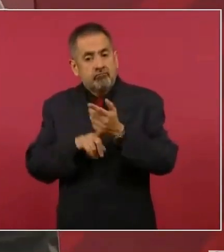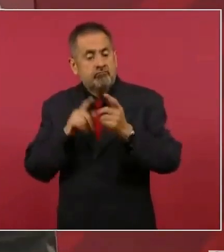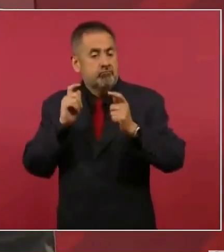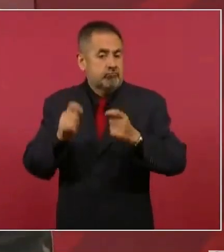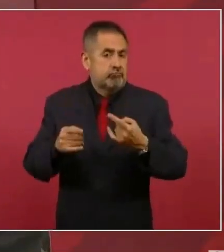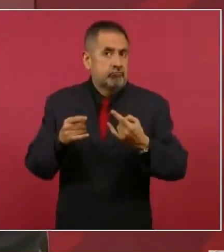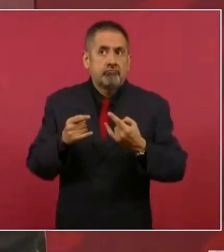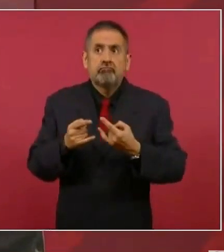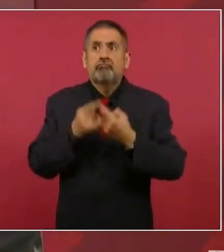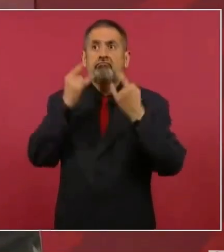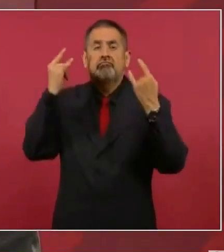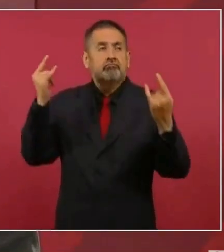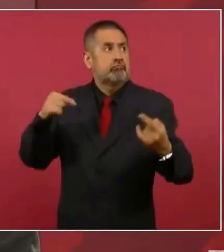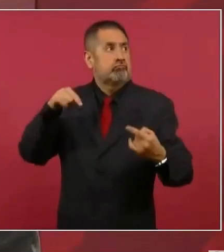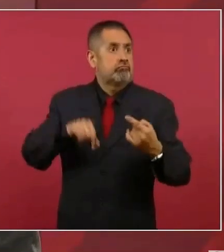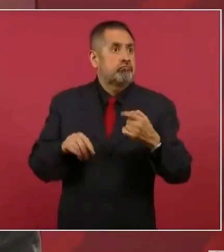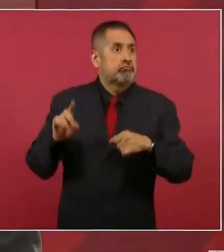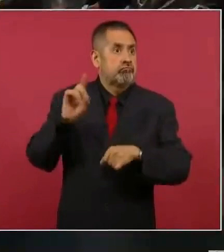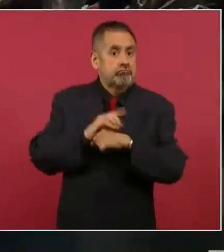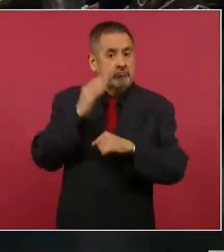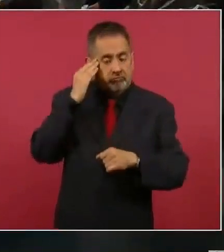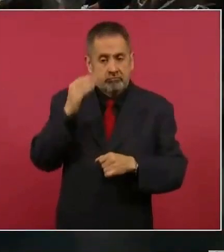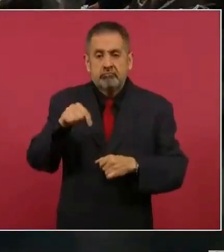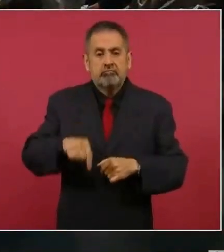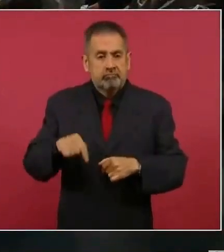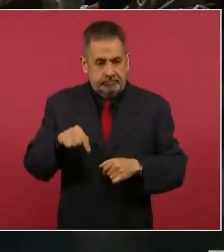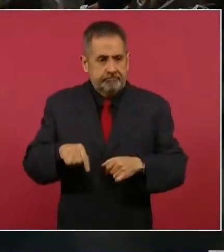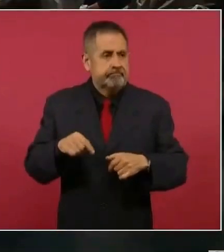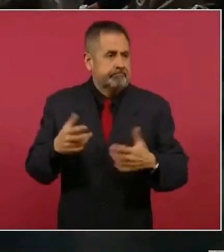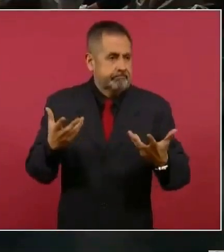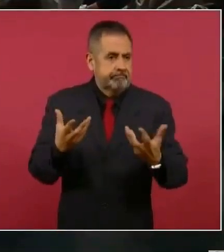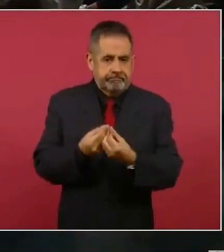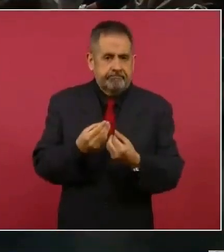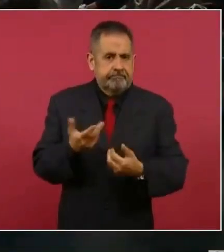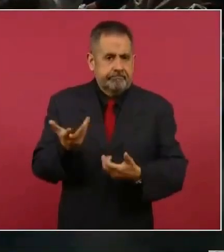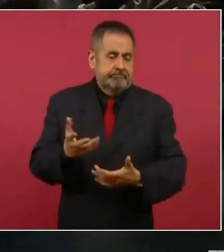histórico que estamos viviendo.